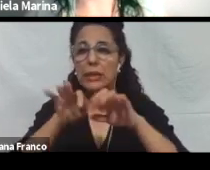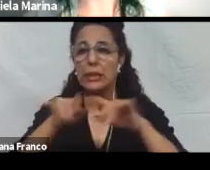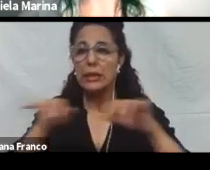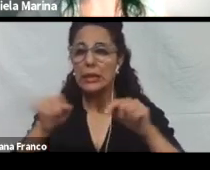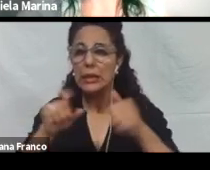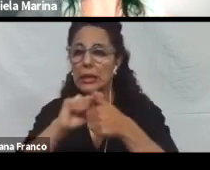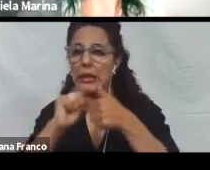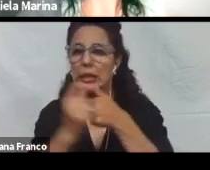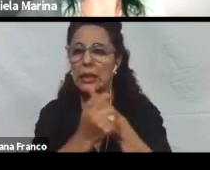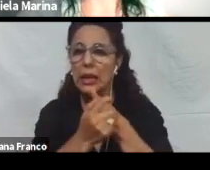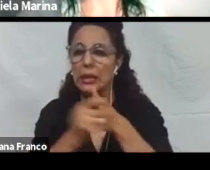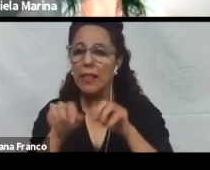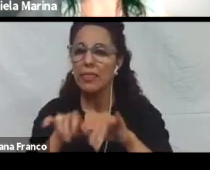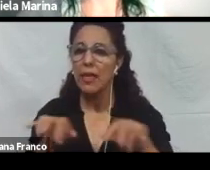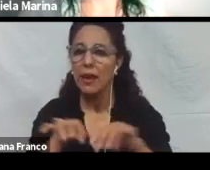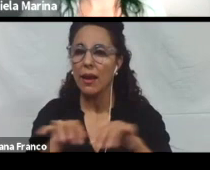teclado.